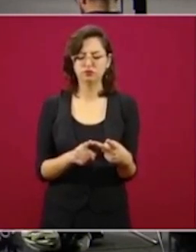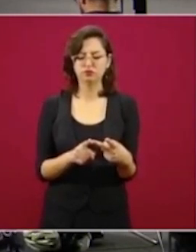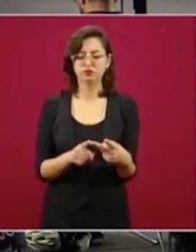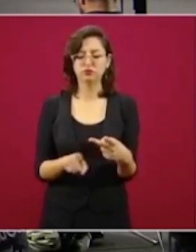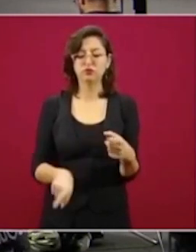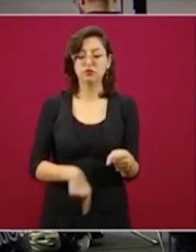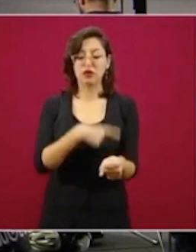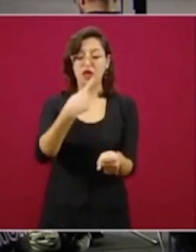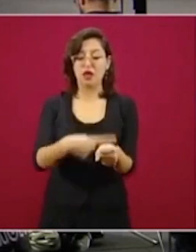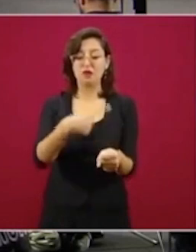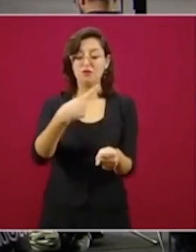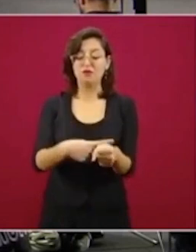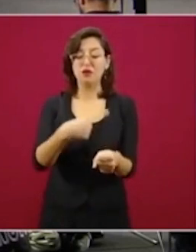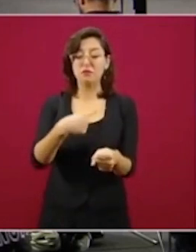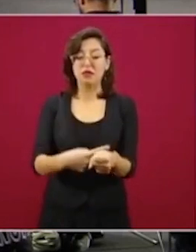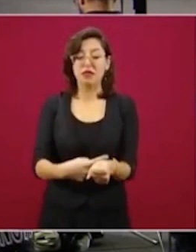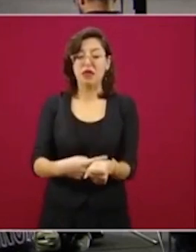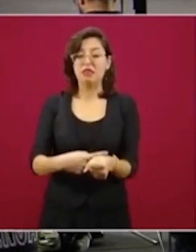enfermedades crónicas.